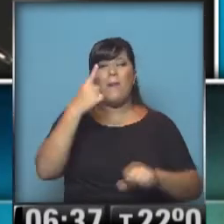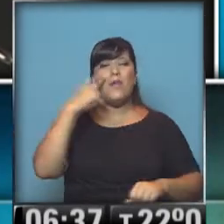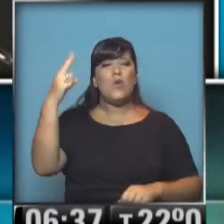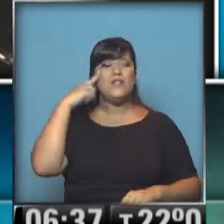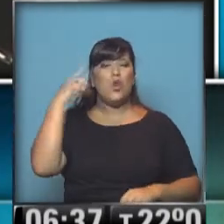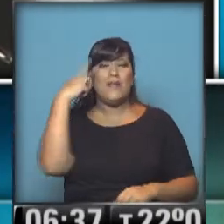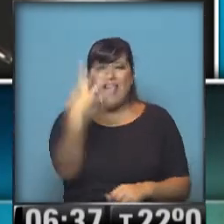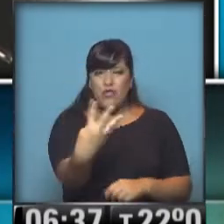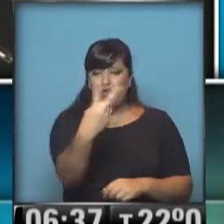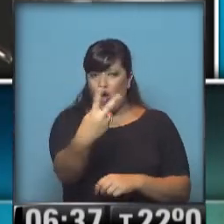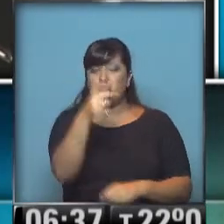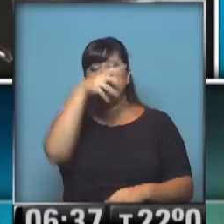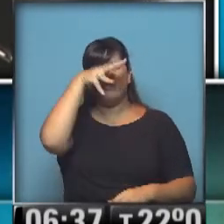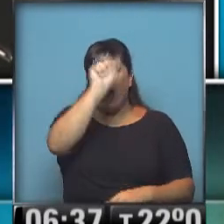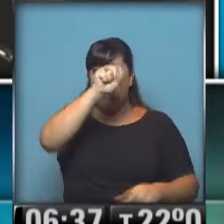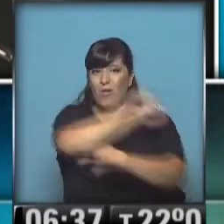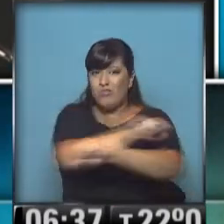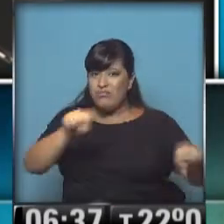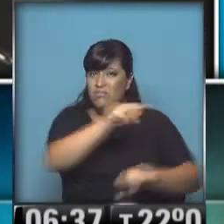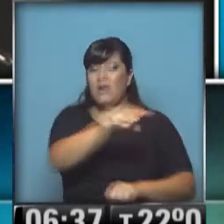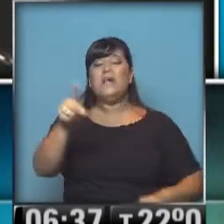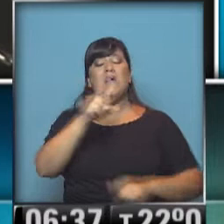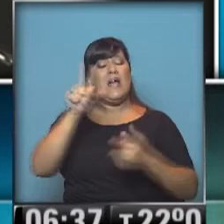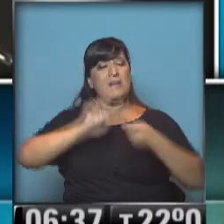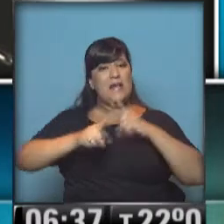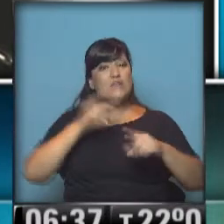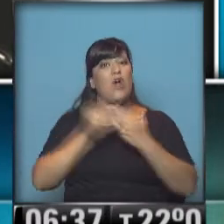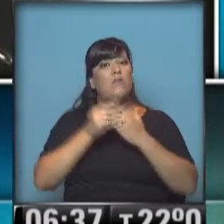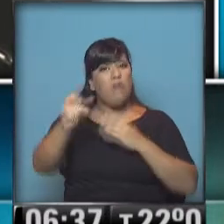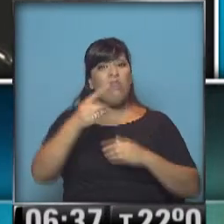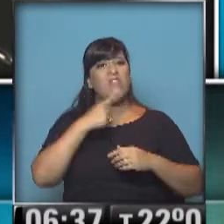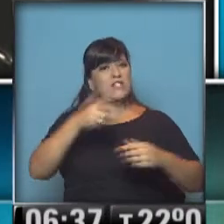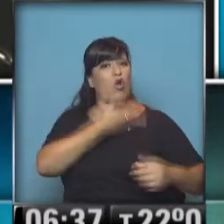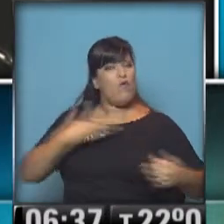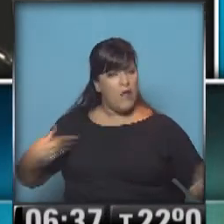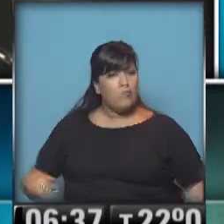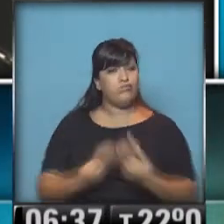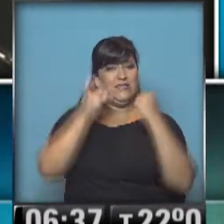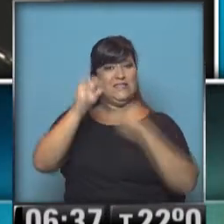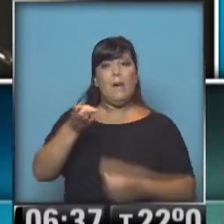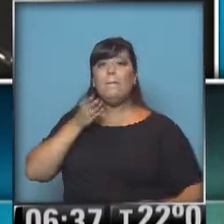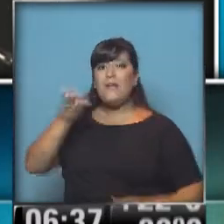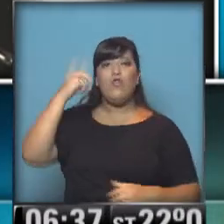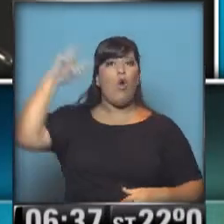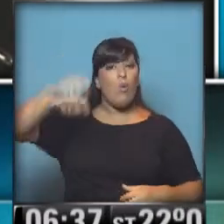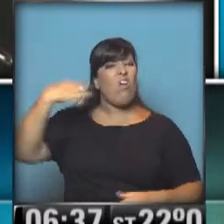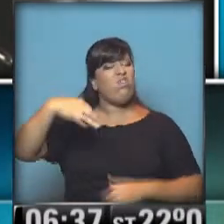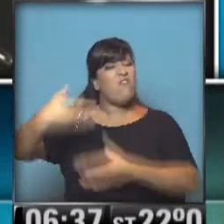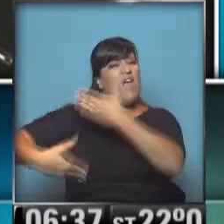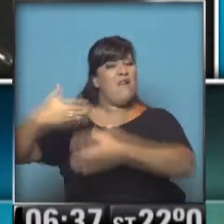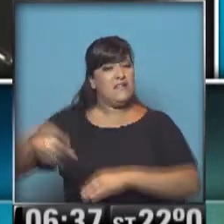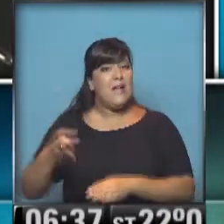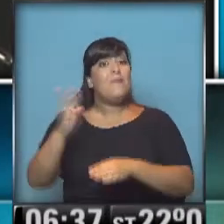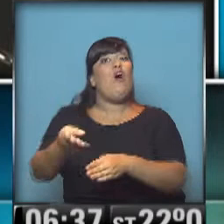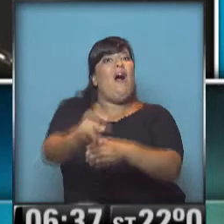la embajada, Timerman aseguró que el gobierno coincide con esa demanda y le reclamó a la corte que avance con la causa. Griesa. Antes,